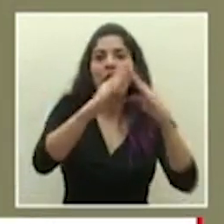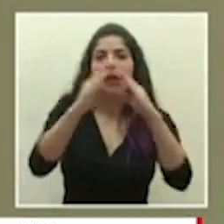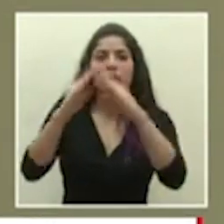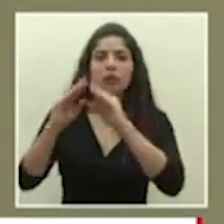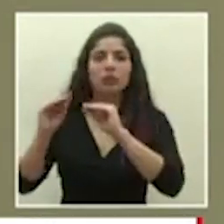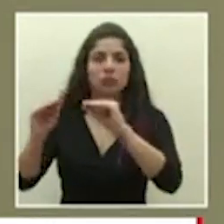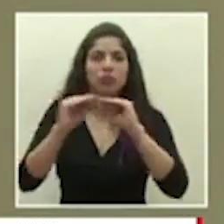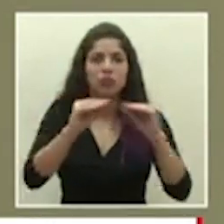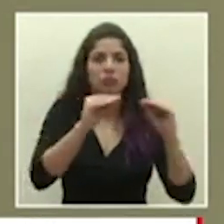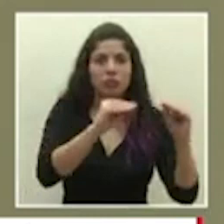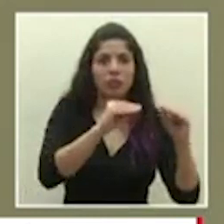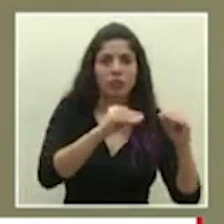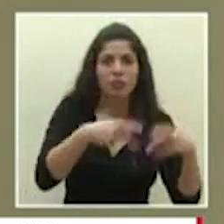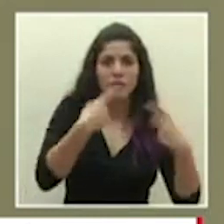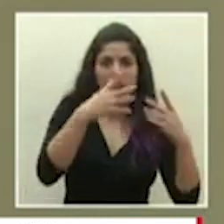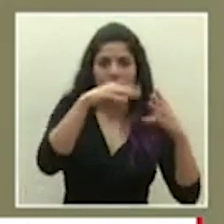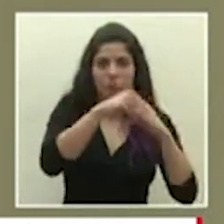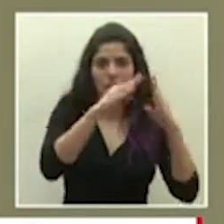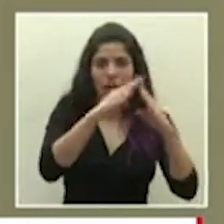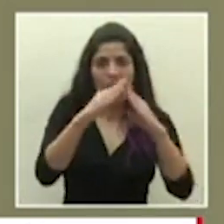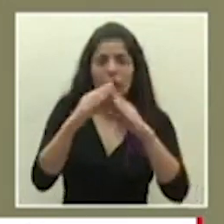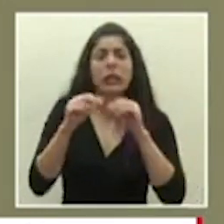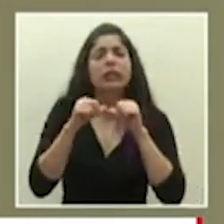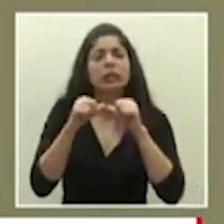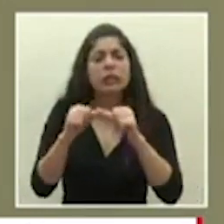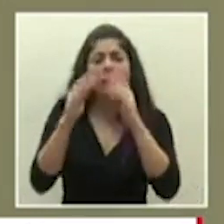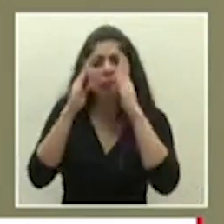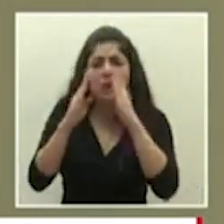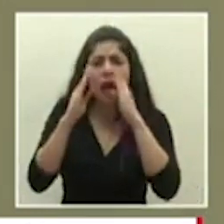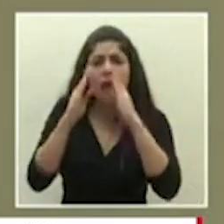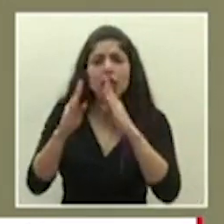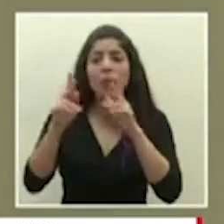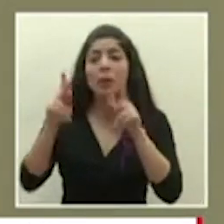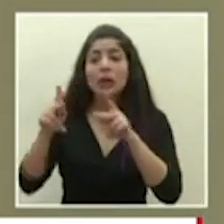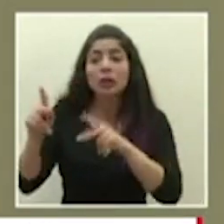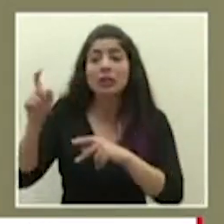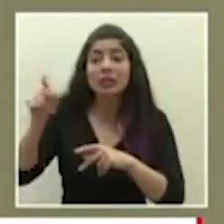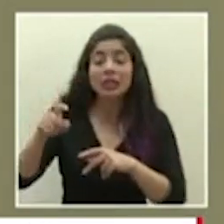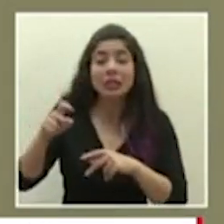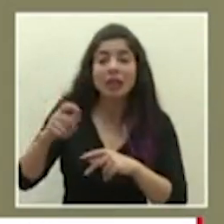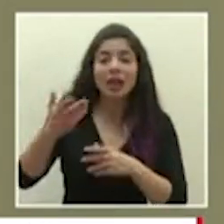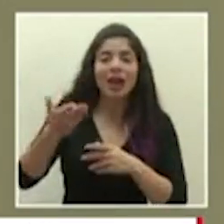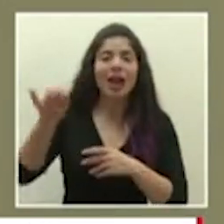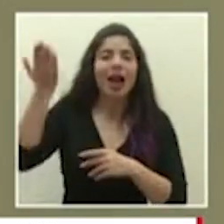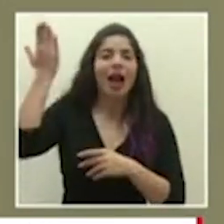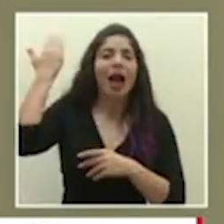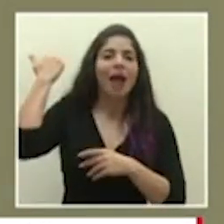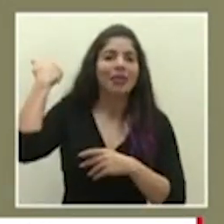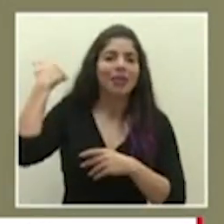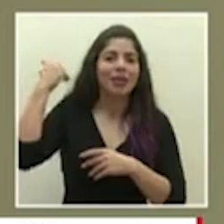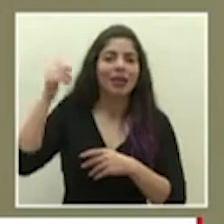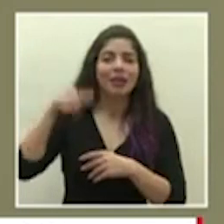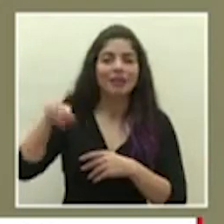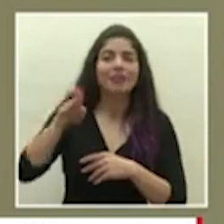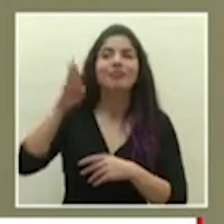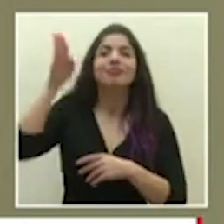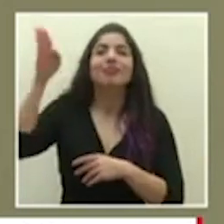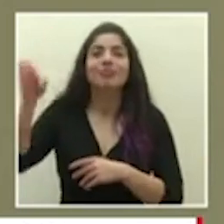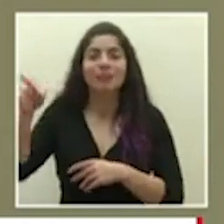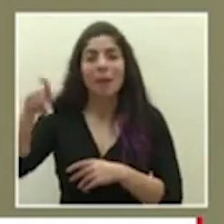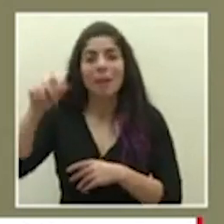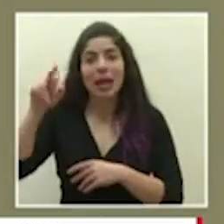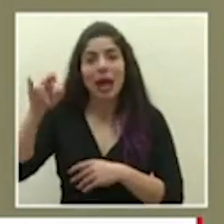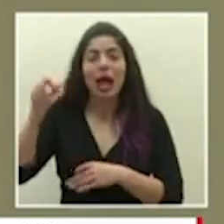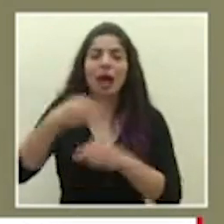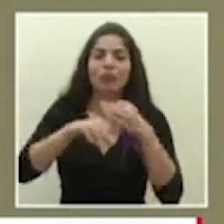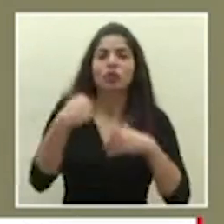atendiendo la demanda de población que anteriormente llegaba a las instalaciones de